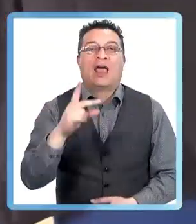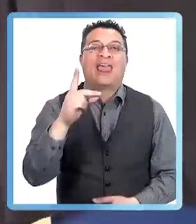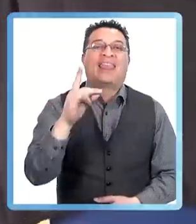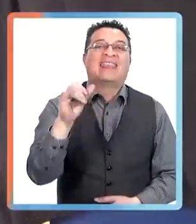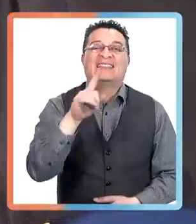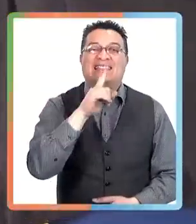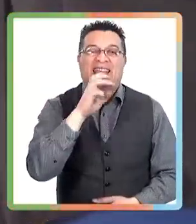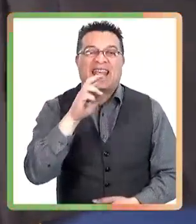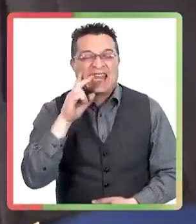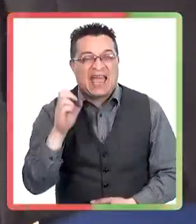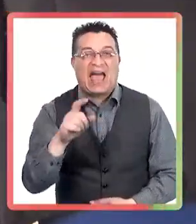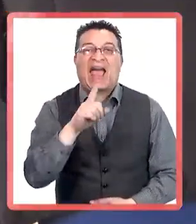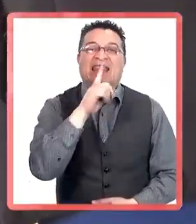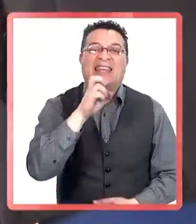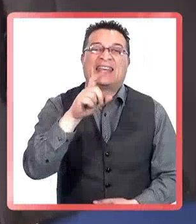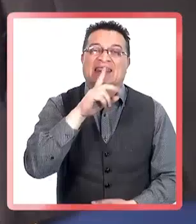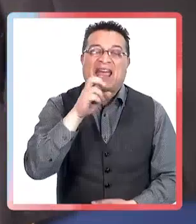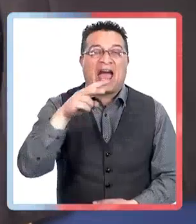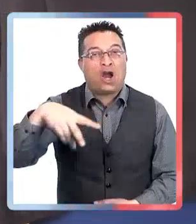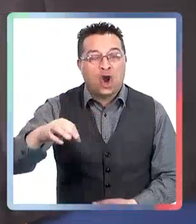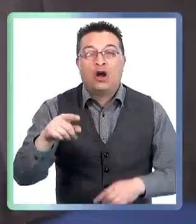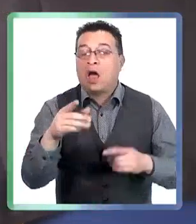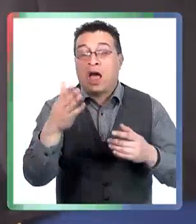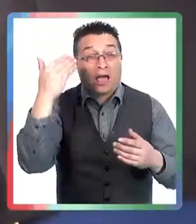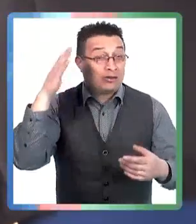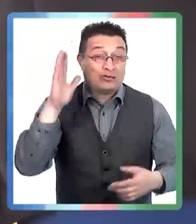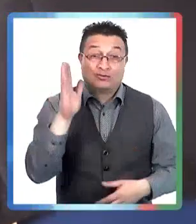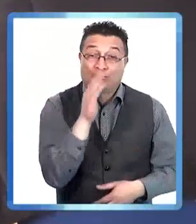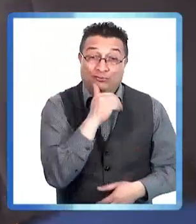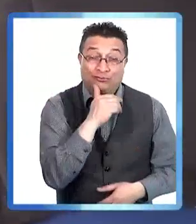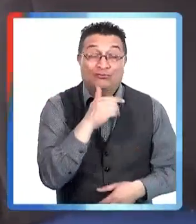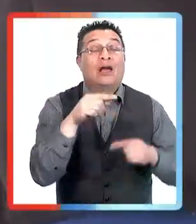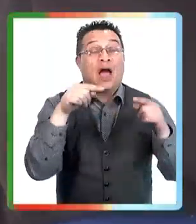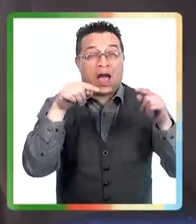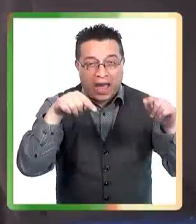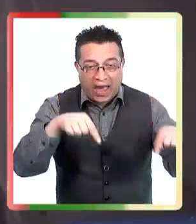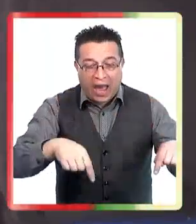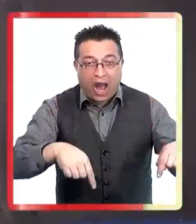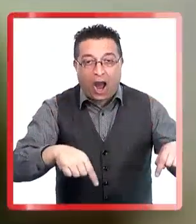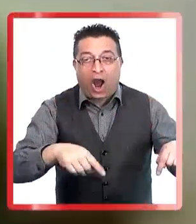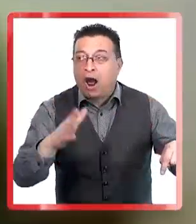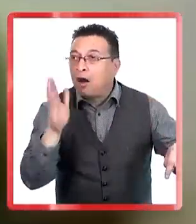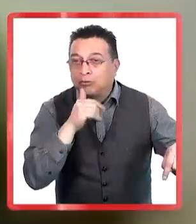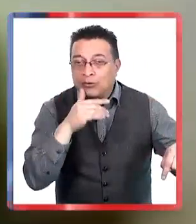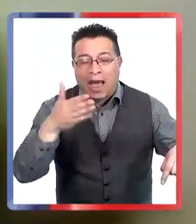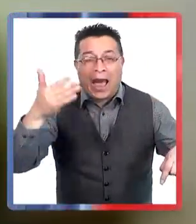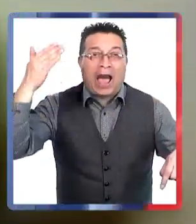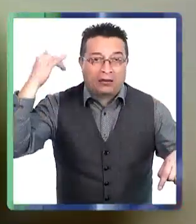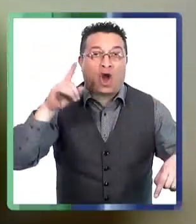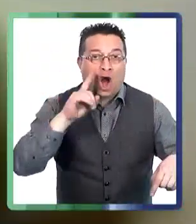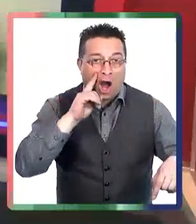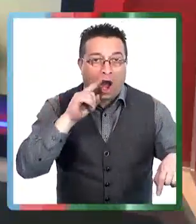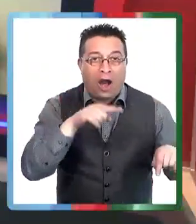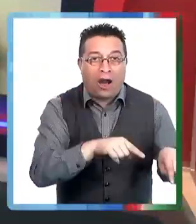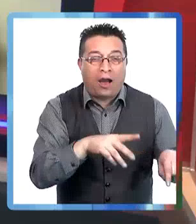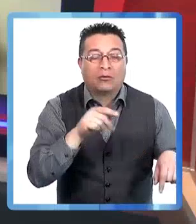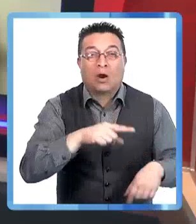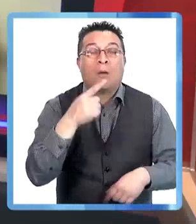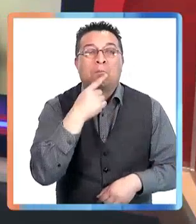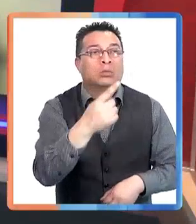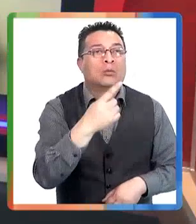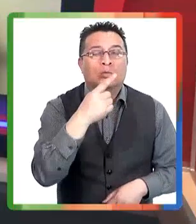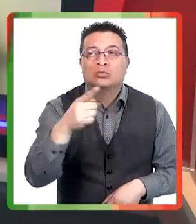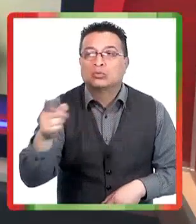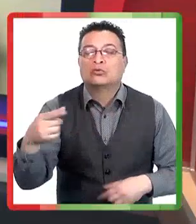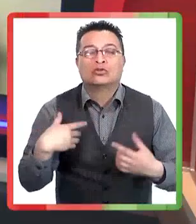le pregunto a Carlos Becao cómo es la clínica del sarampión, muchos no tienen recuerdos, no es una enfermedad actual. Y como no lo